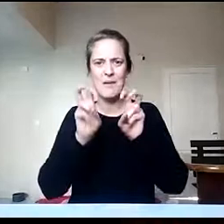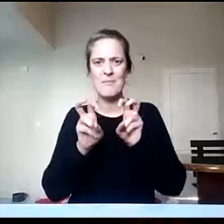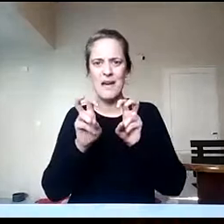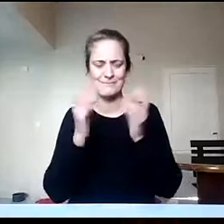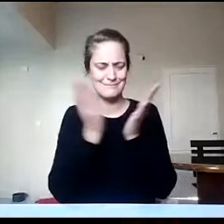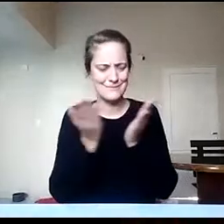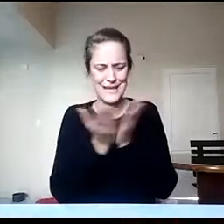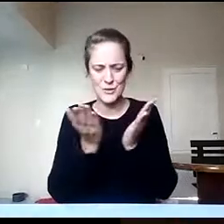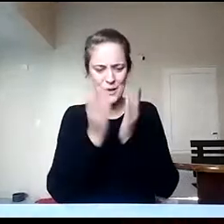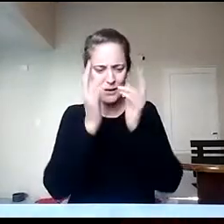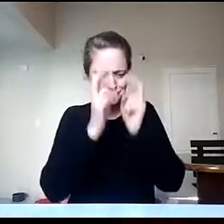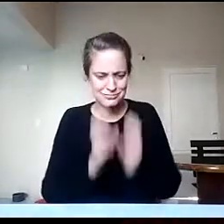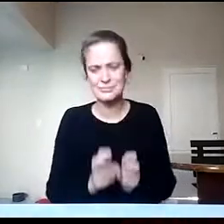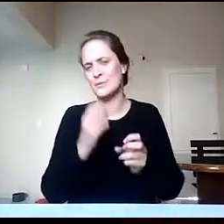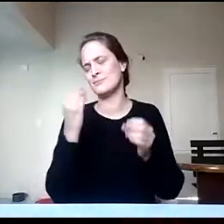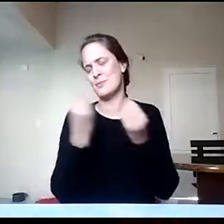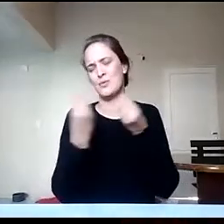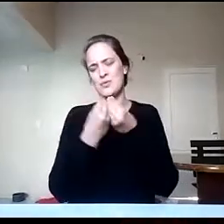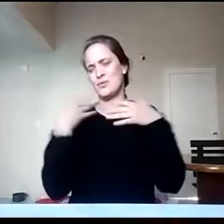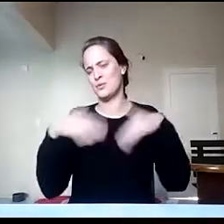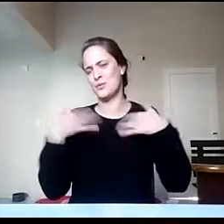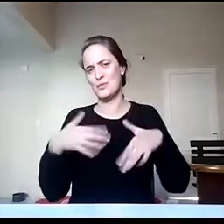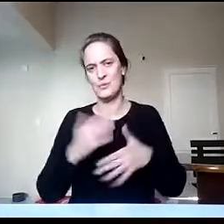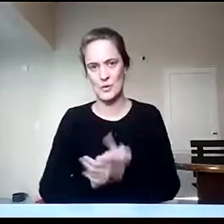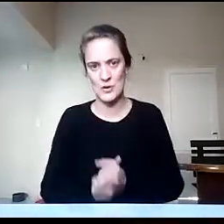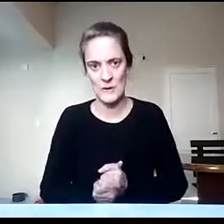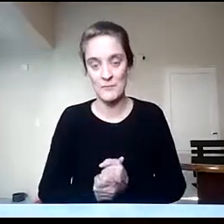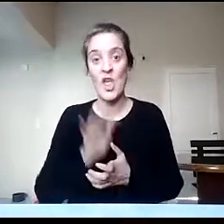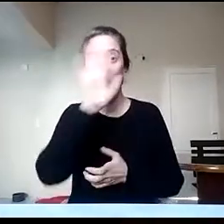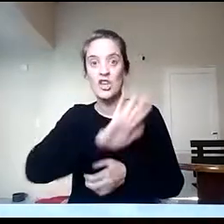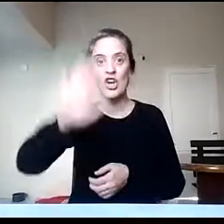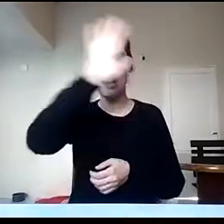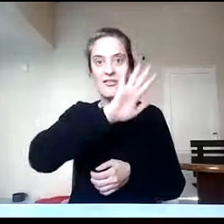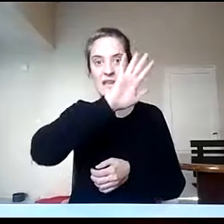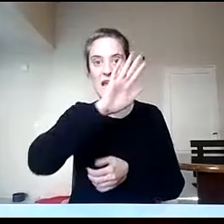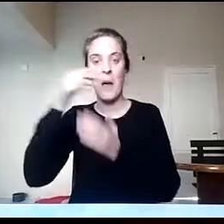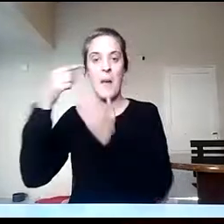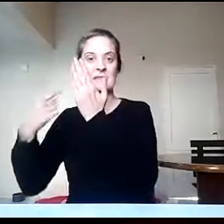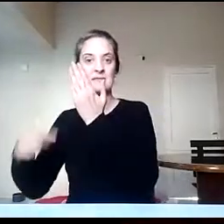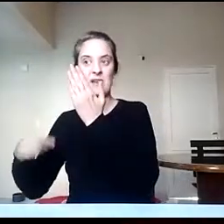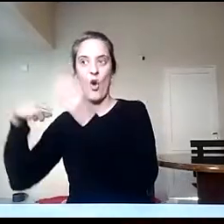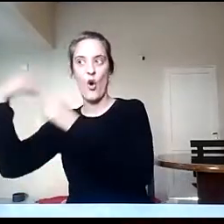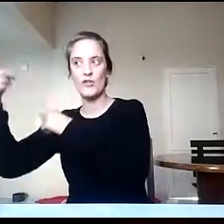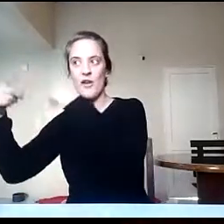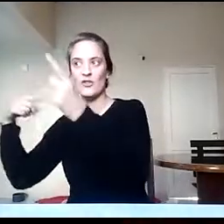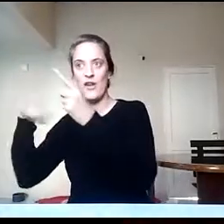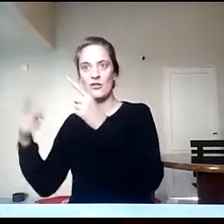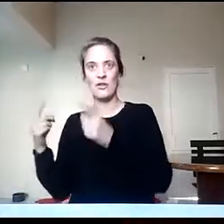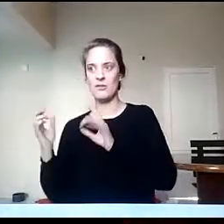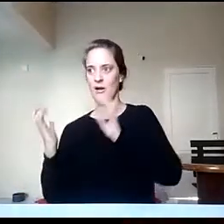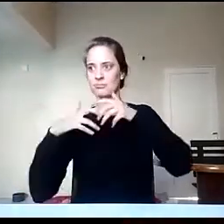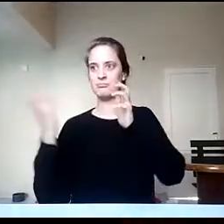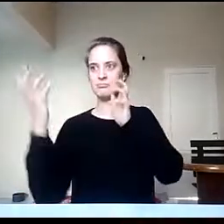se nutre también de otras ciencias y por eso puede dar respuesta a la diversidad de temas de los que estábamos hablando ahora.